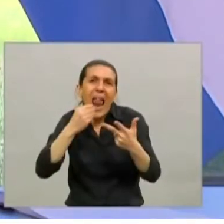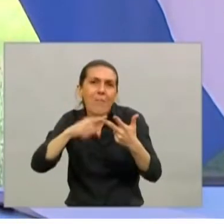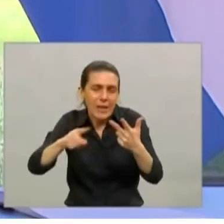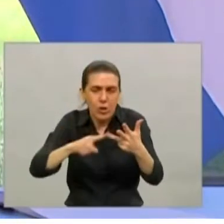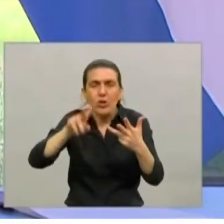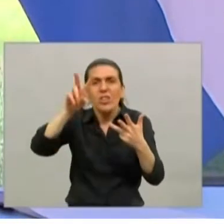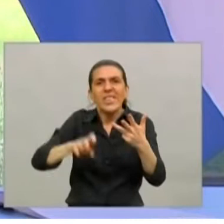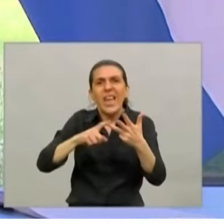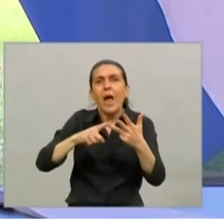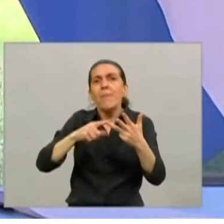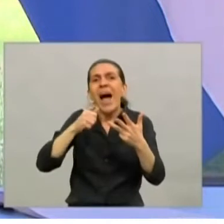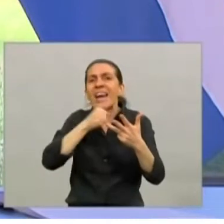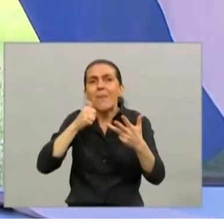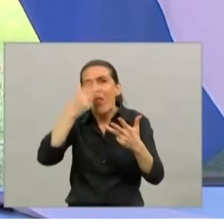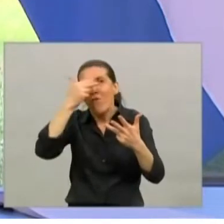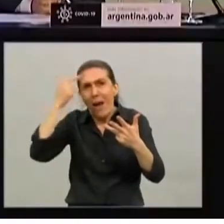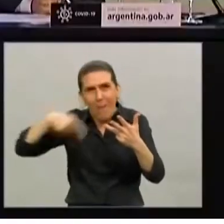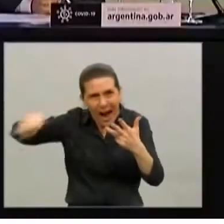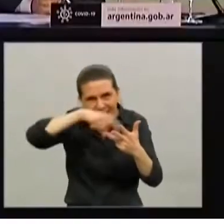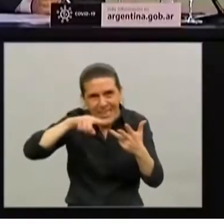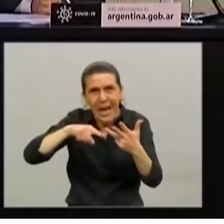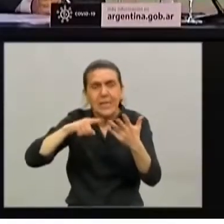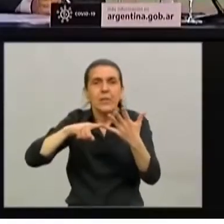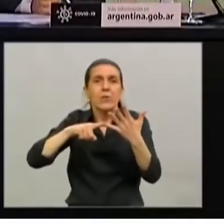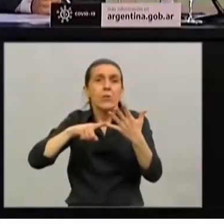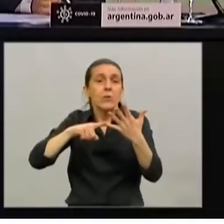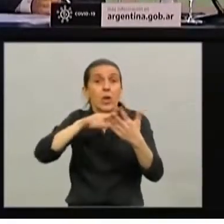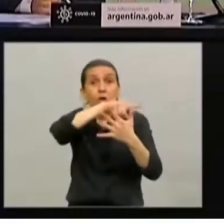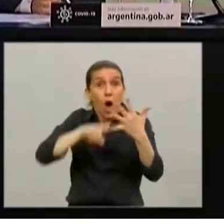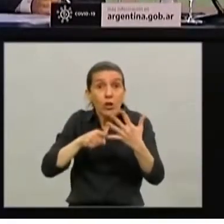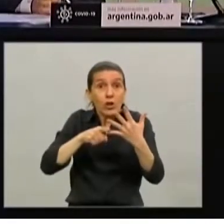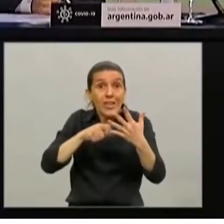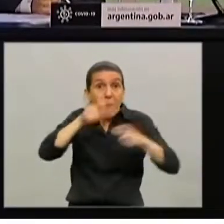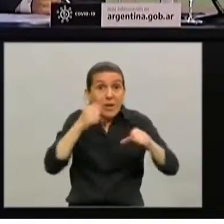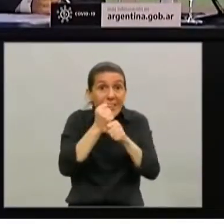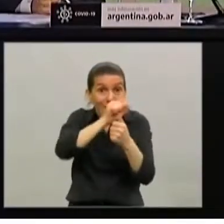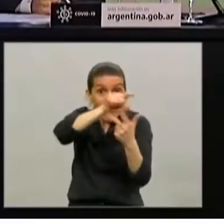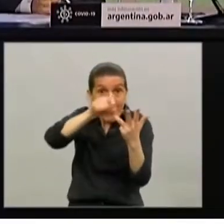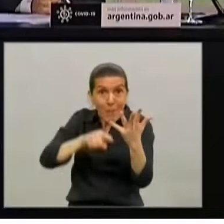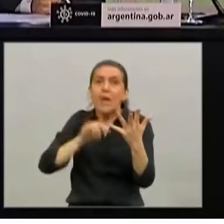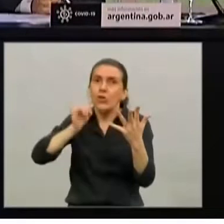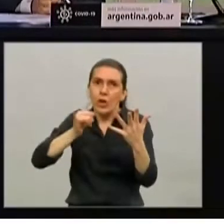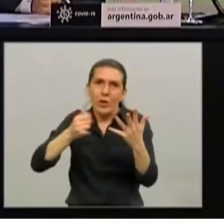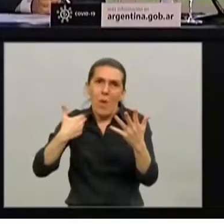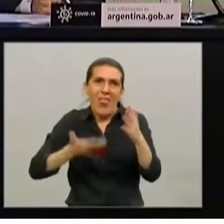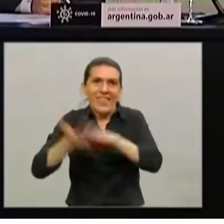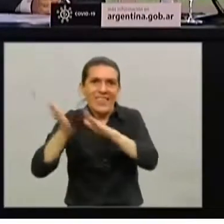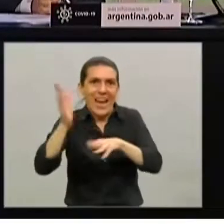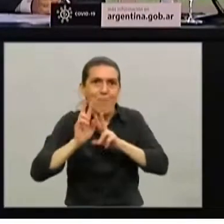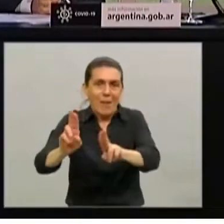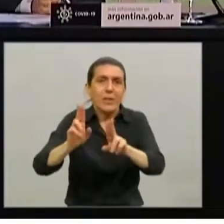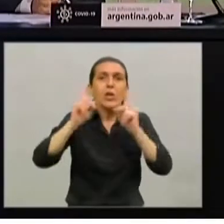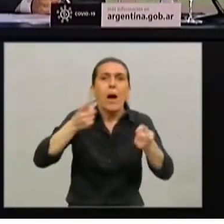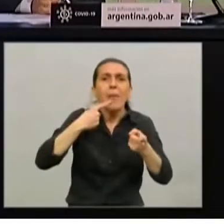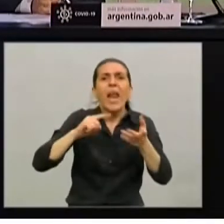lo farmacológico. Vamos a dejar que sigan funcionando en algunas